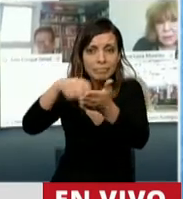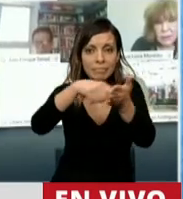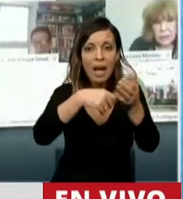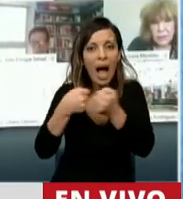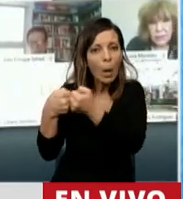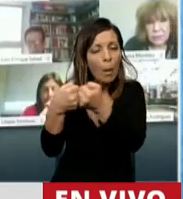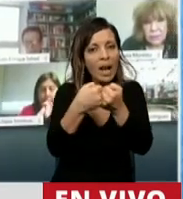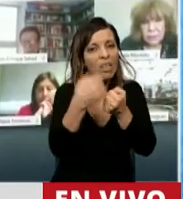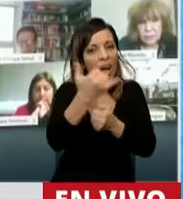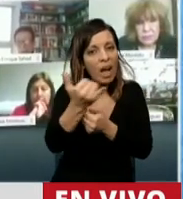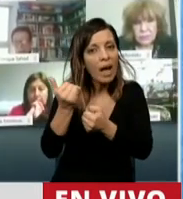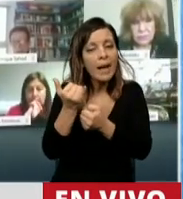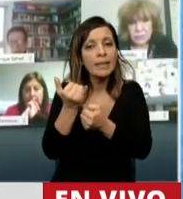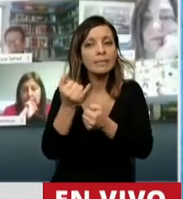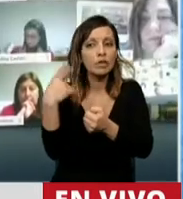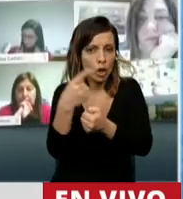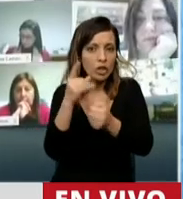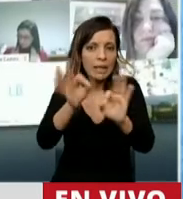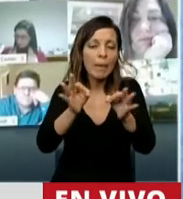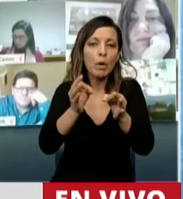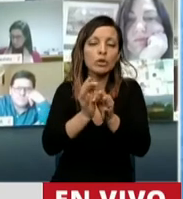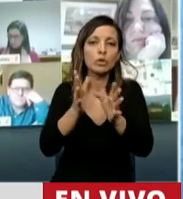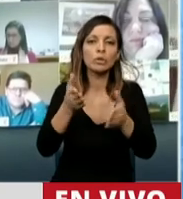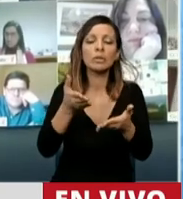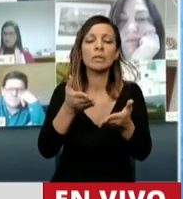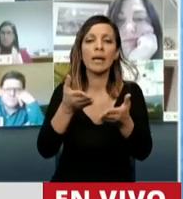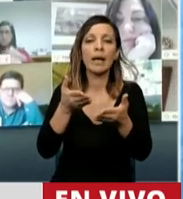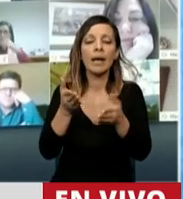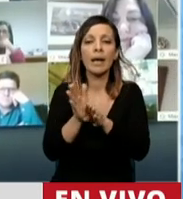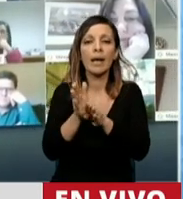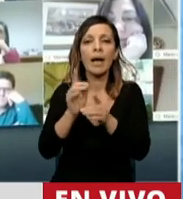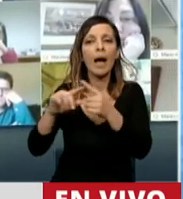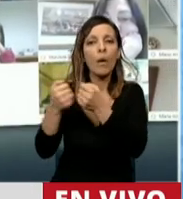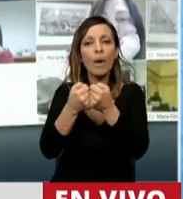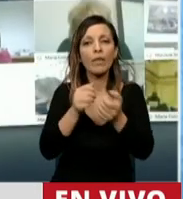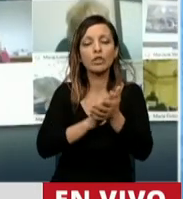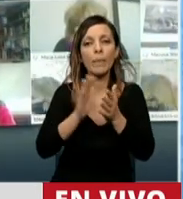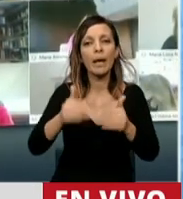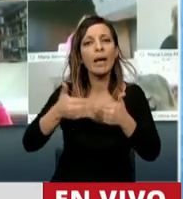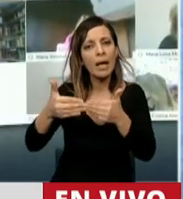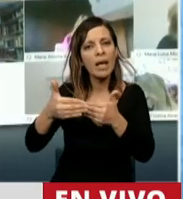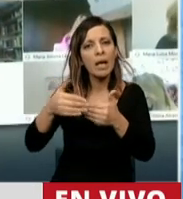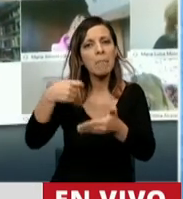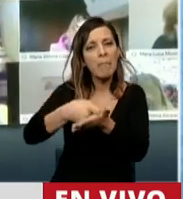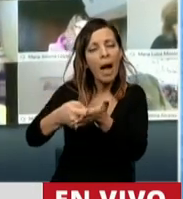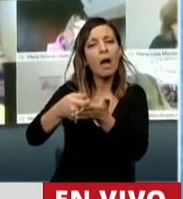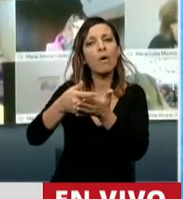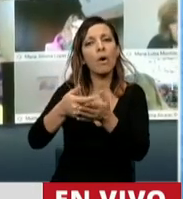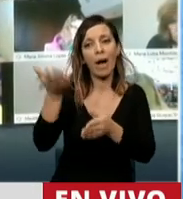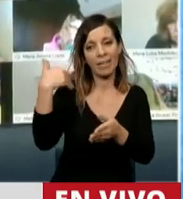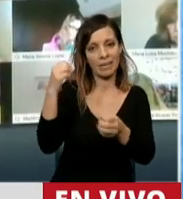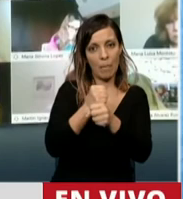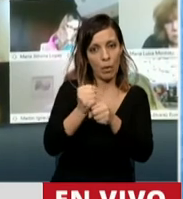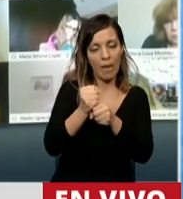en cuanto a la necesidad imperiosa de ampliación de la moratoria una moratoria que se aprobó en